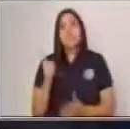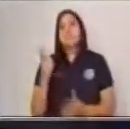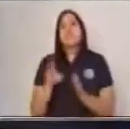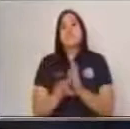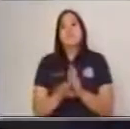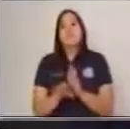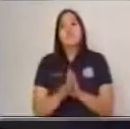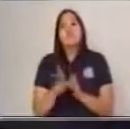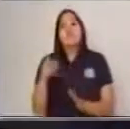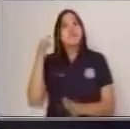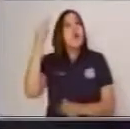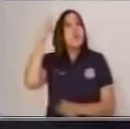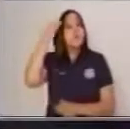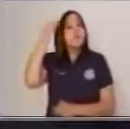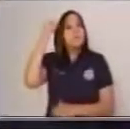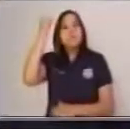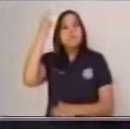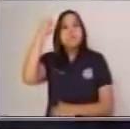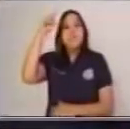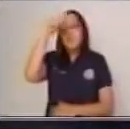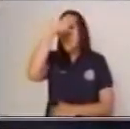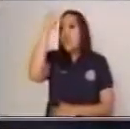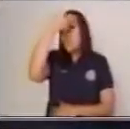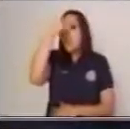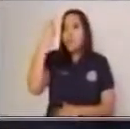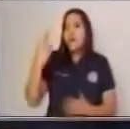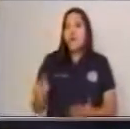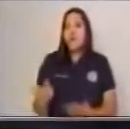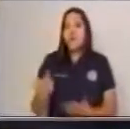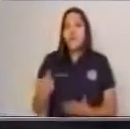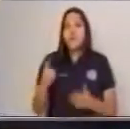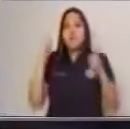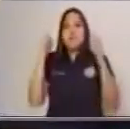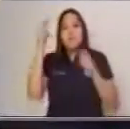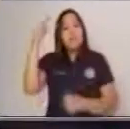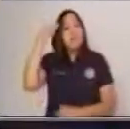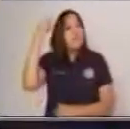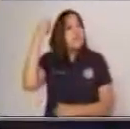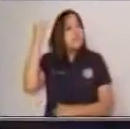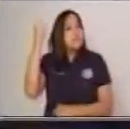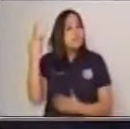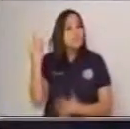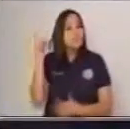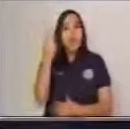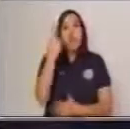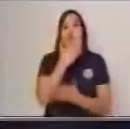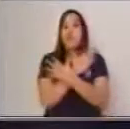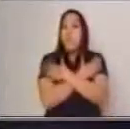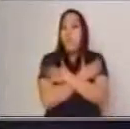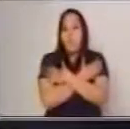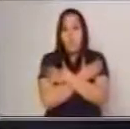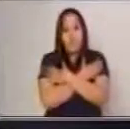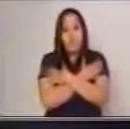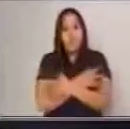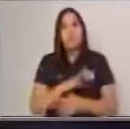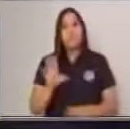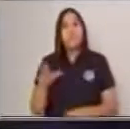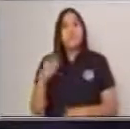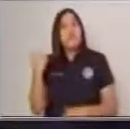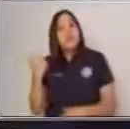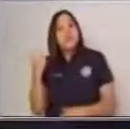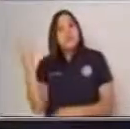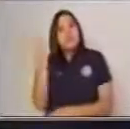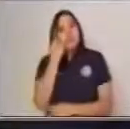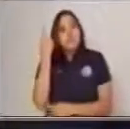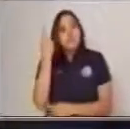uno, tenemos la conmemoración del día del trabajo que se conmemora con fecha 1 de mayo. Y algo muy